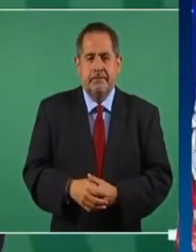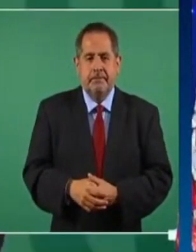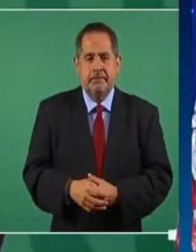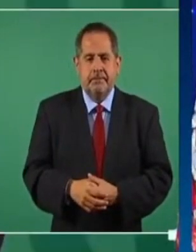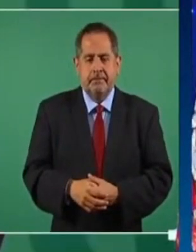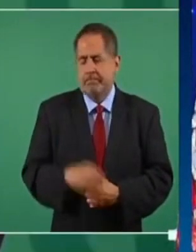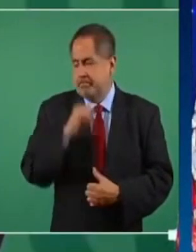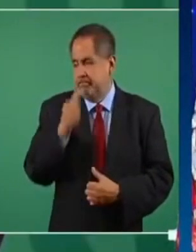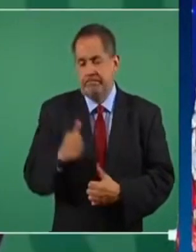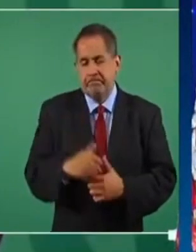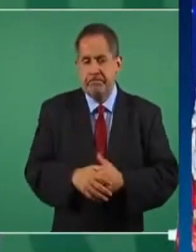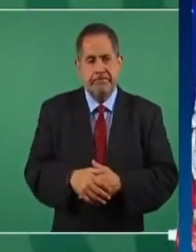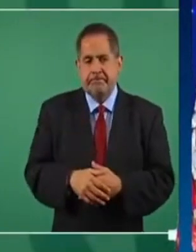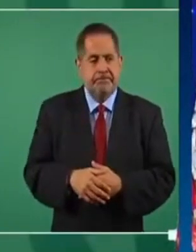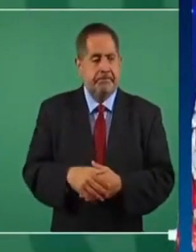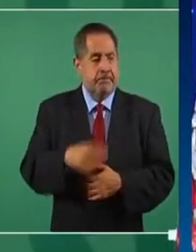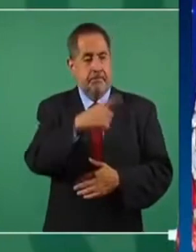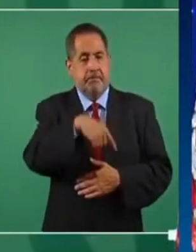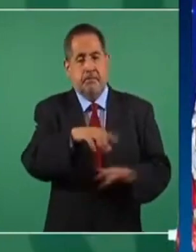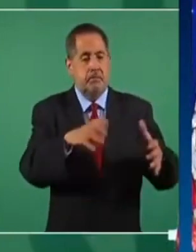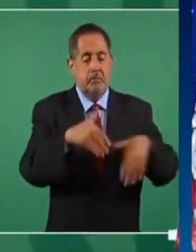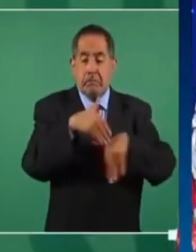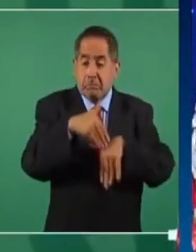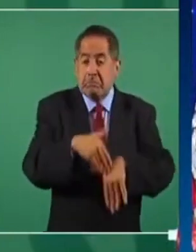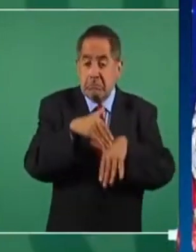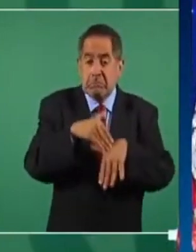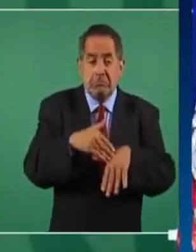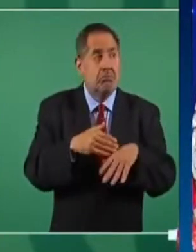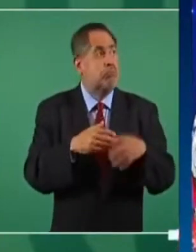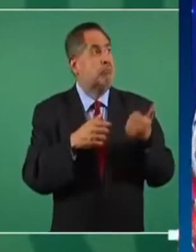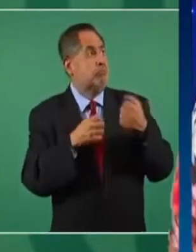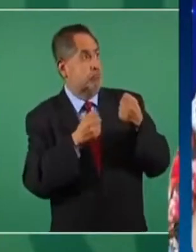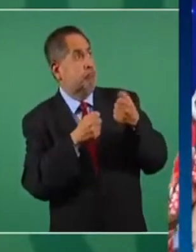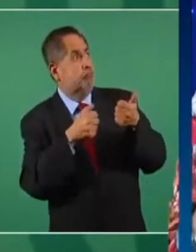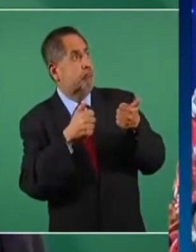nada más están al servicio del fuerte